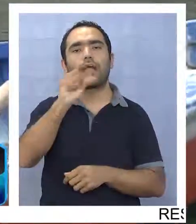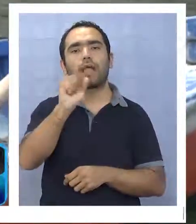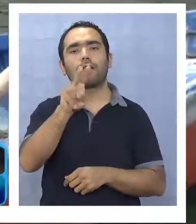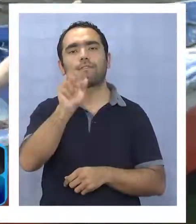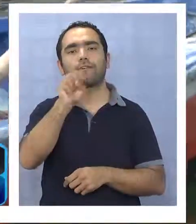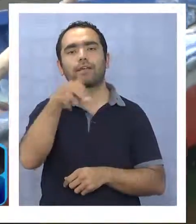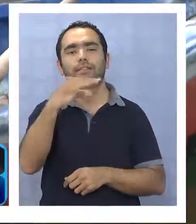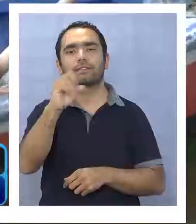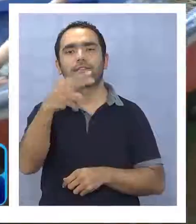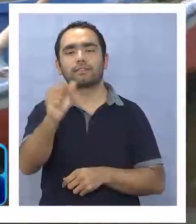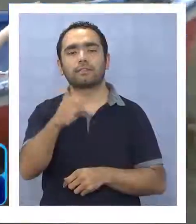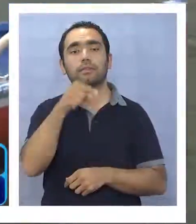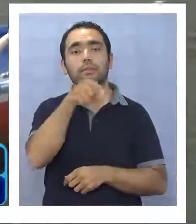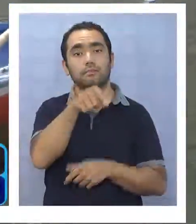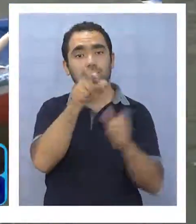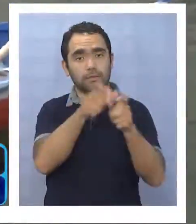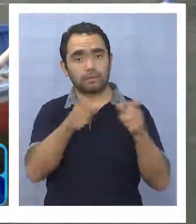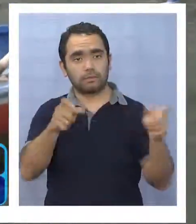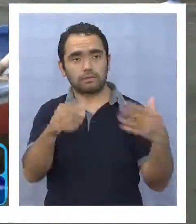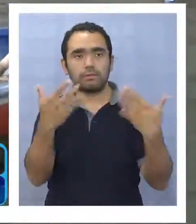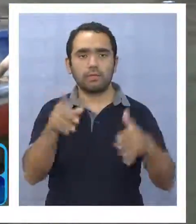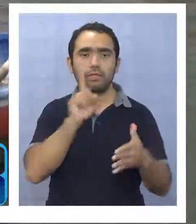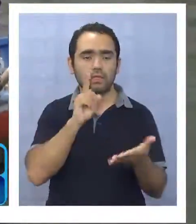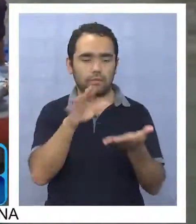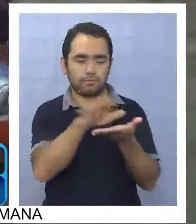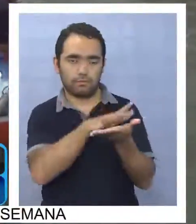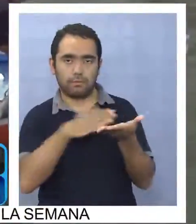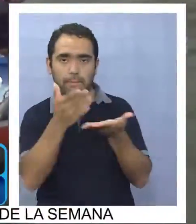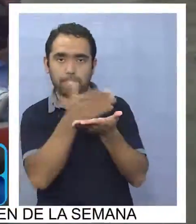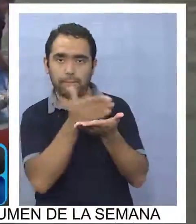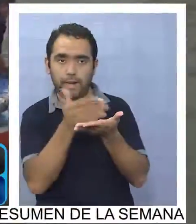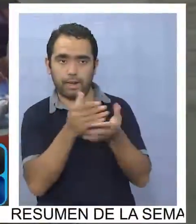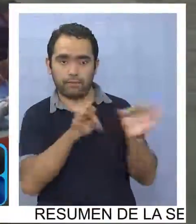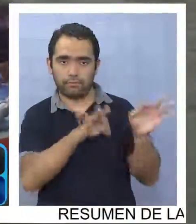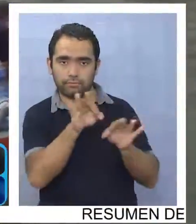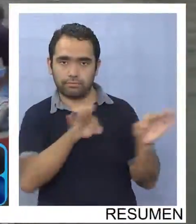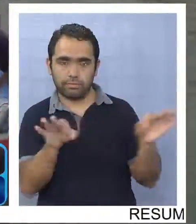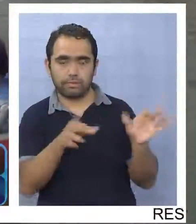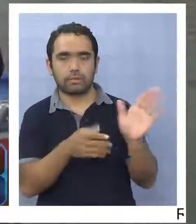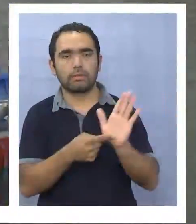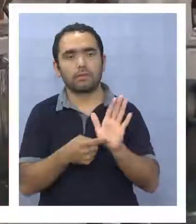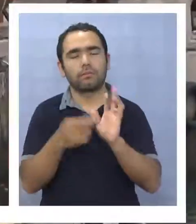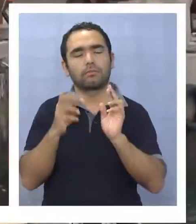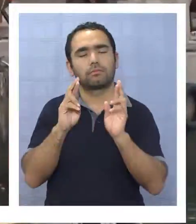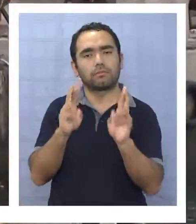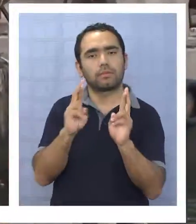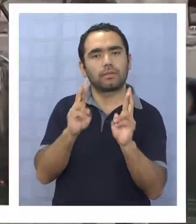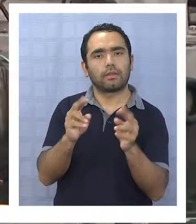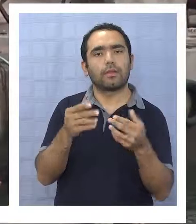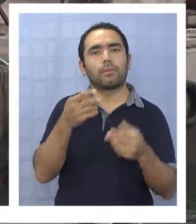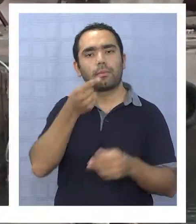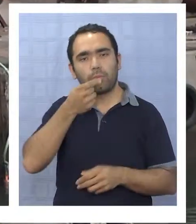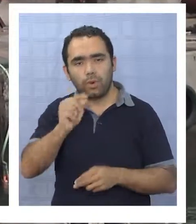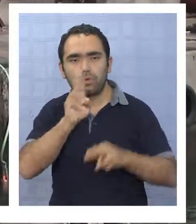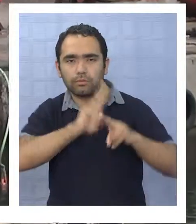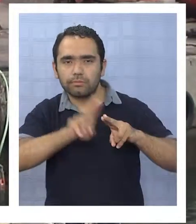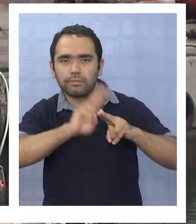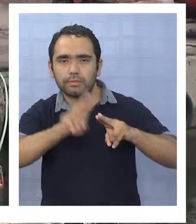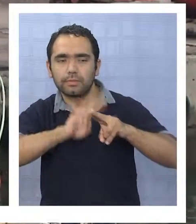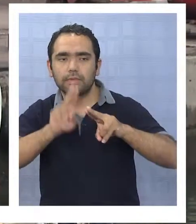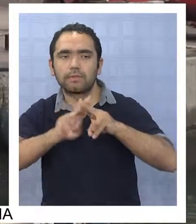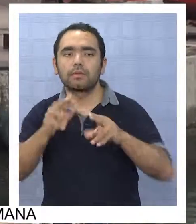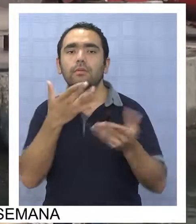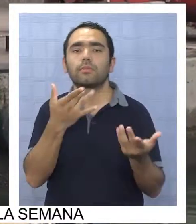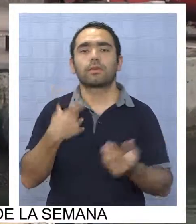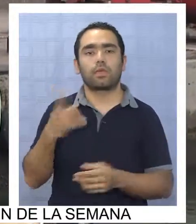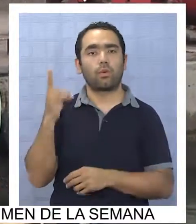definida, los pescadores ya cuentan con los planos y se muestran optimistas de que pronto podrán tener mejores instalaciones, sobre todo